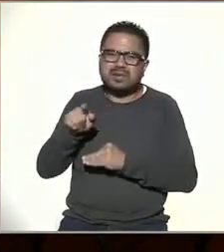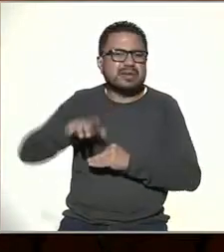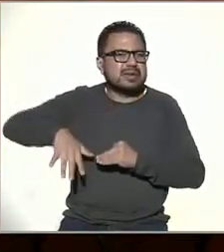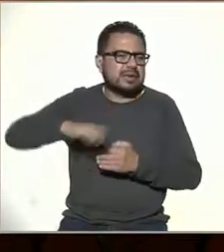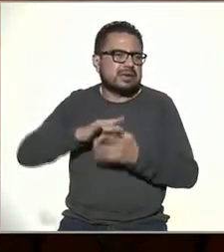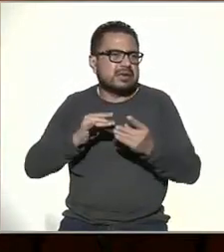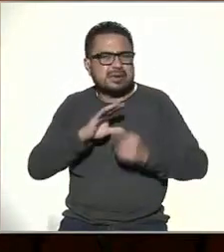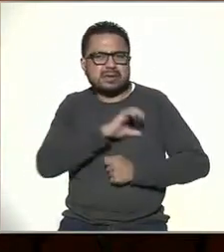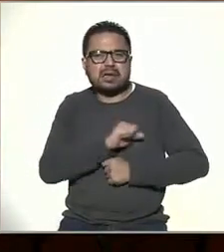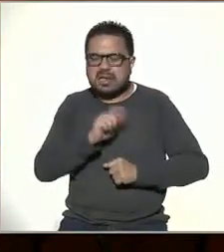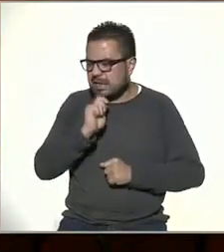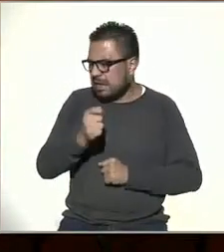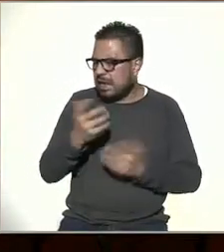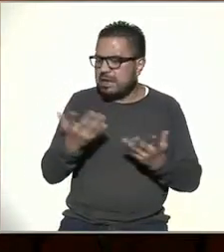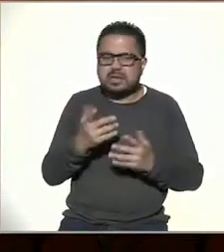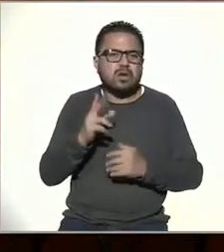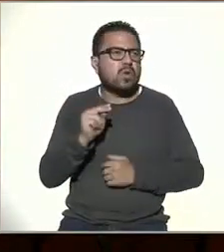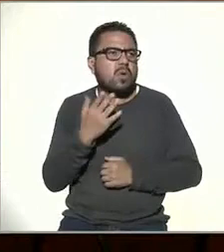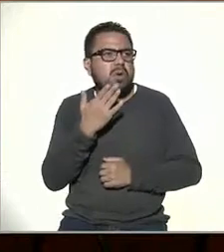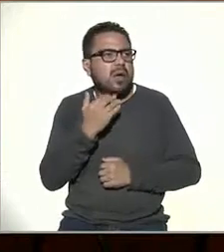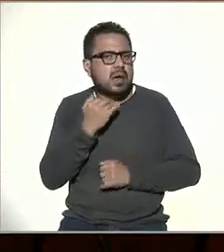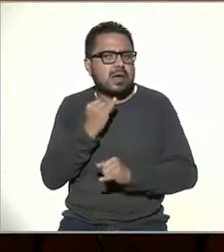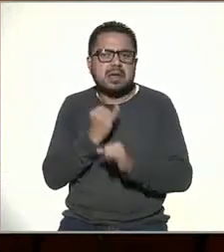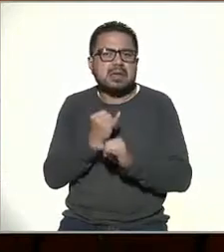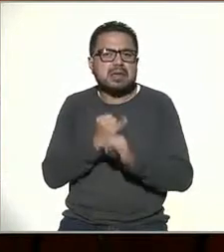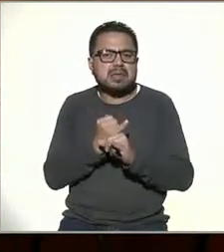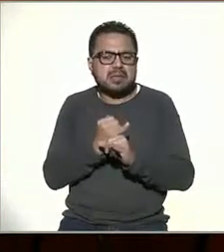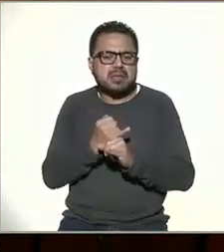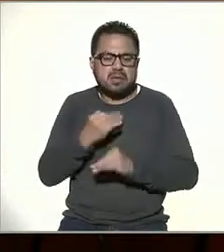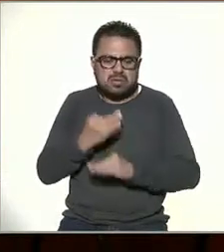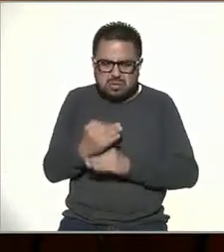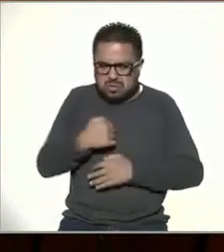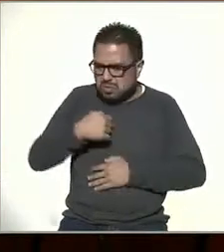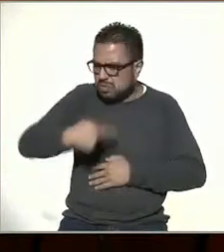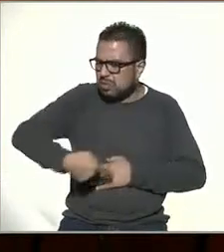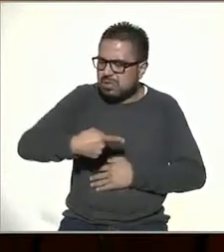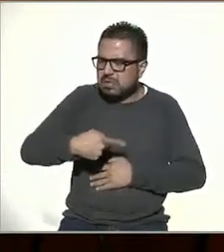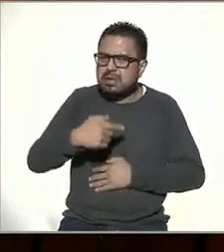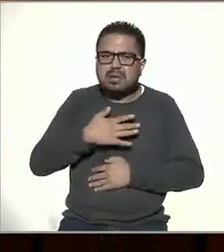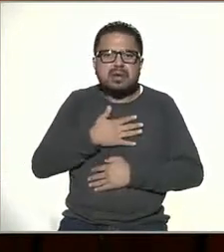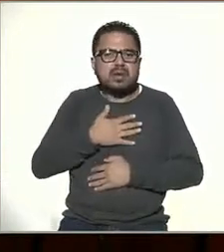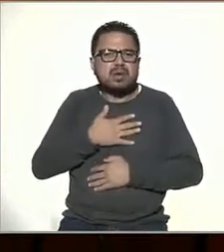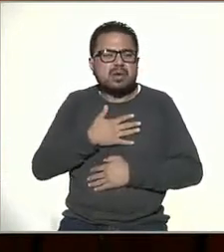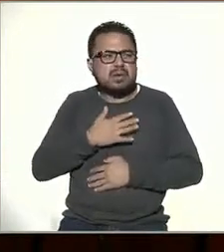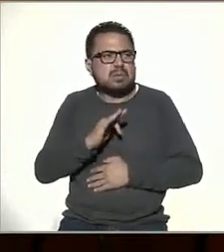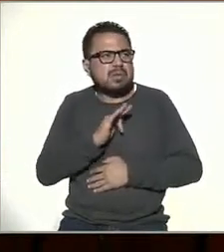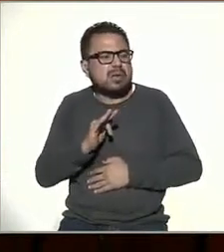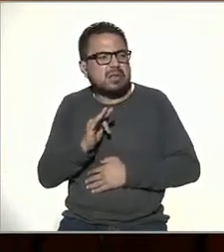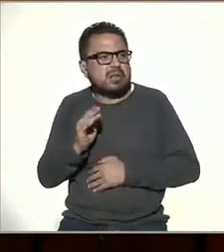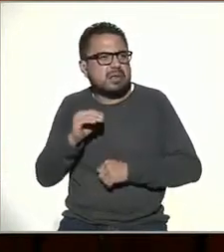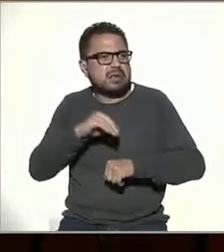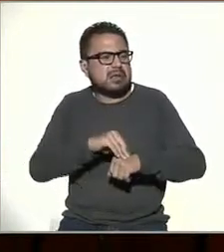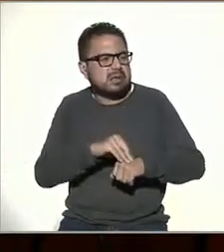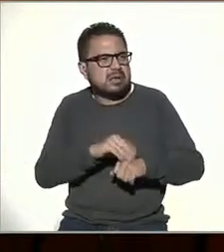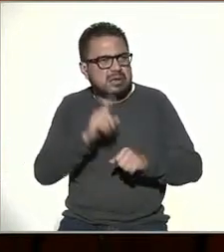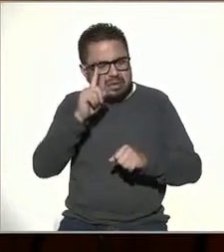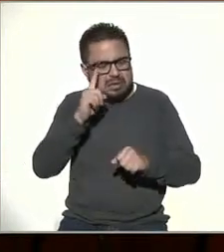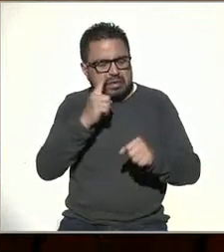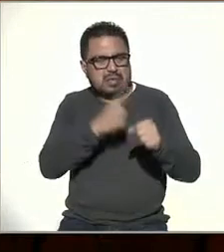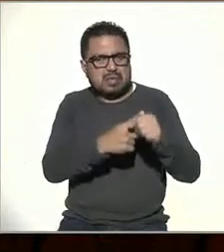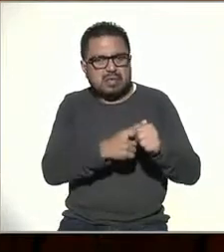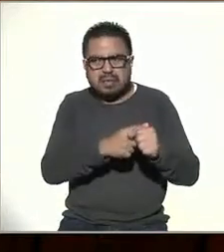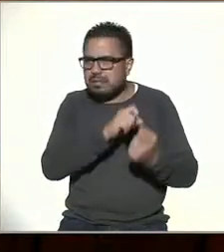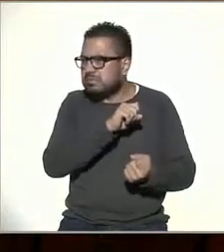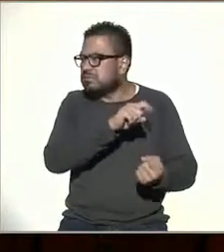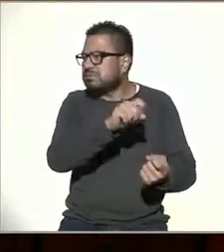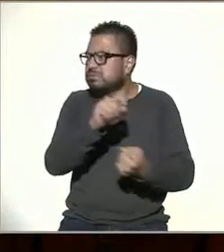¿Qué hacemos cuando no hay Internet, no? Pues me estaba preguntando, creo que yo intento meditar, ¿no? Es como que justamente bloquear los señales,